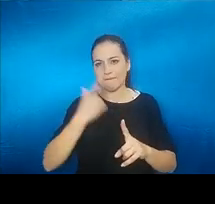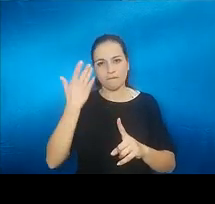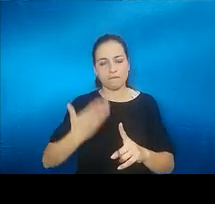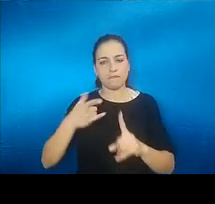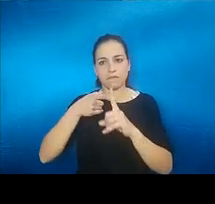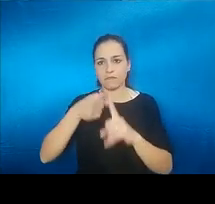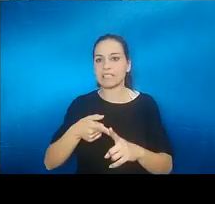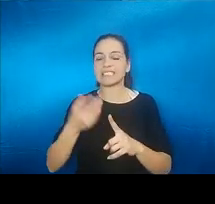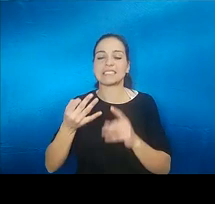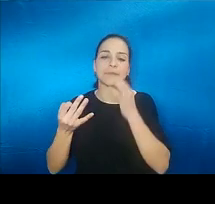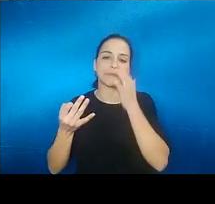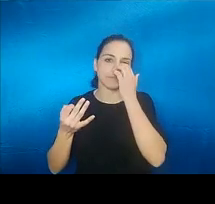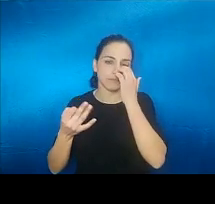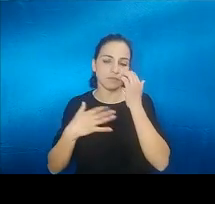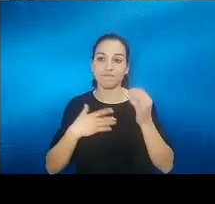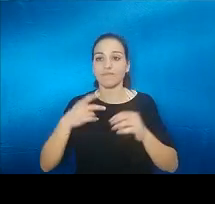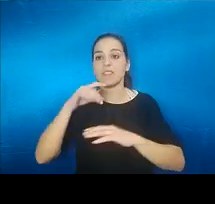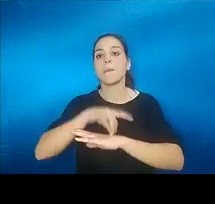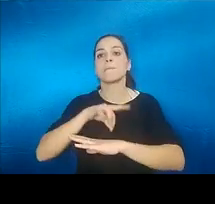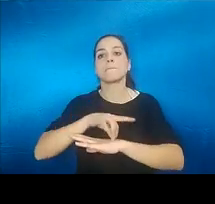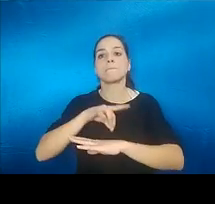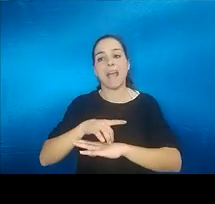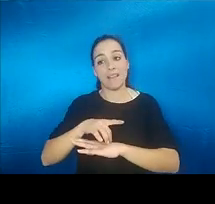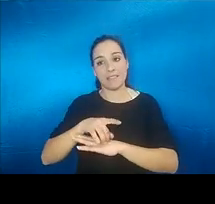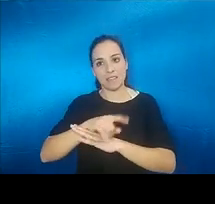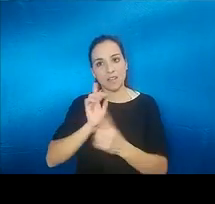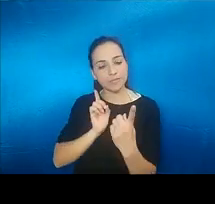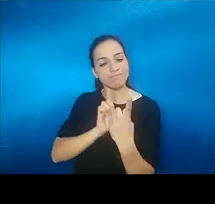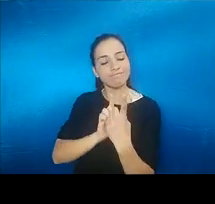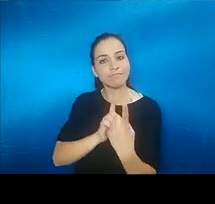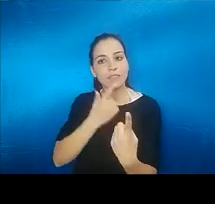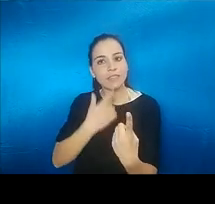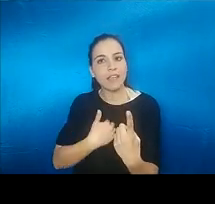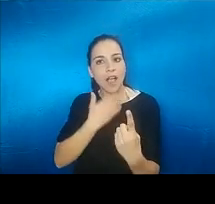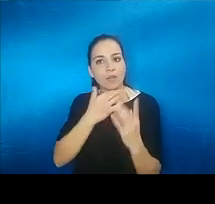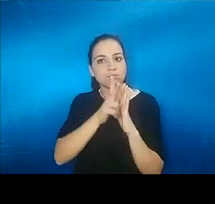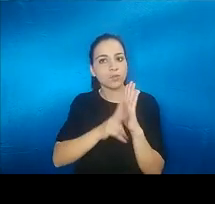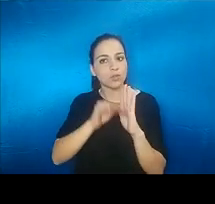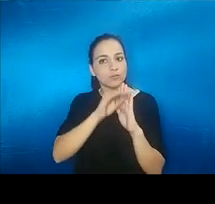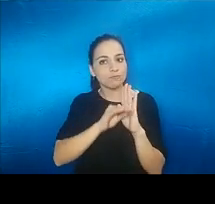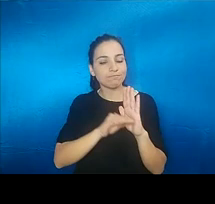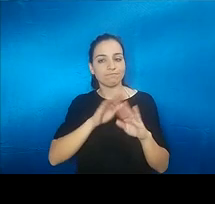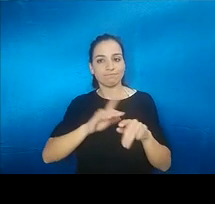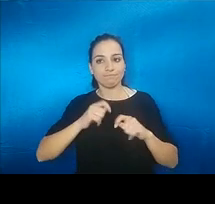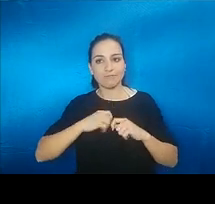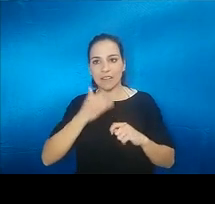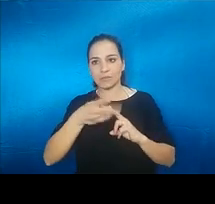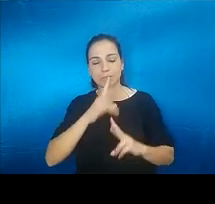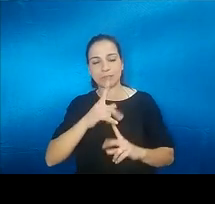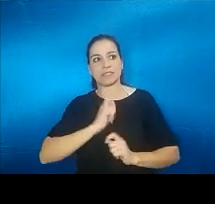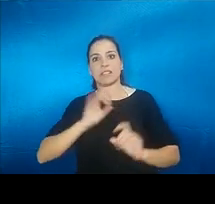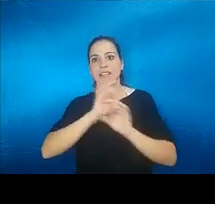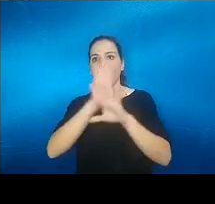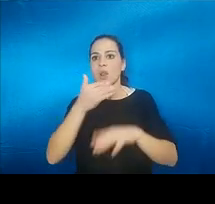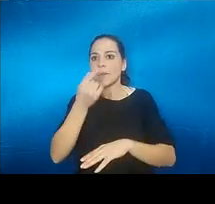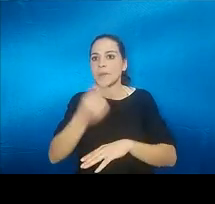potenciar es que los médicos tengan un protocolo de una respuesta más unitaria y con una orientación